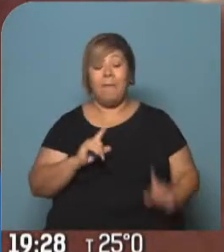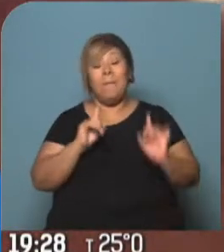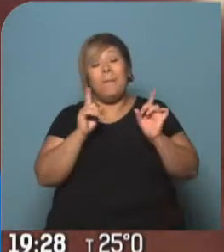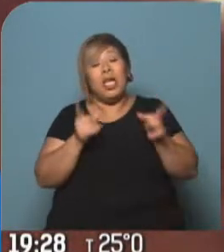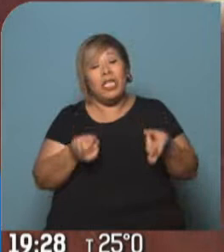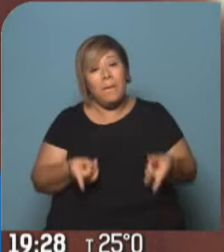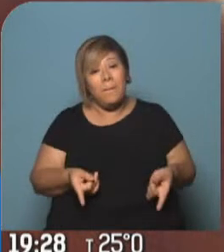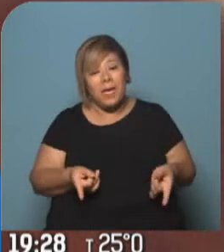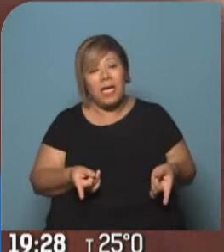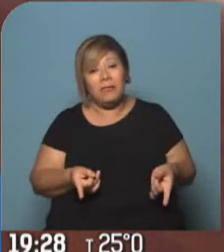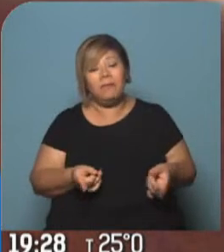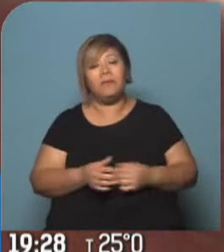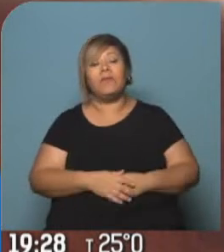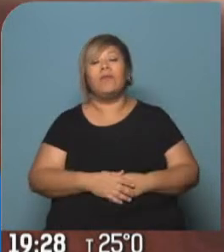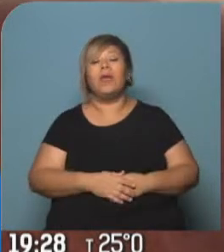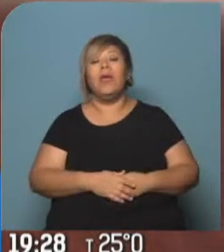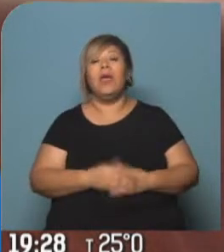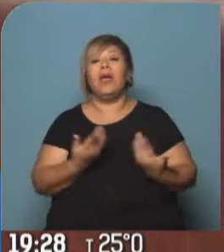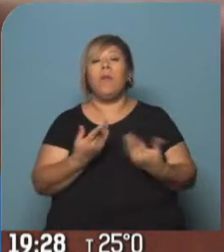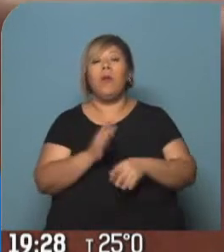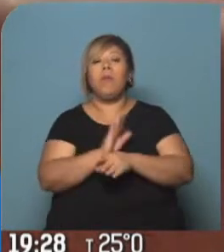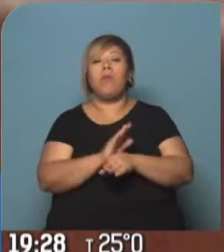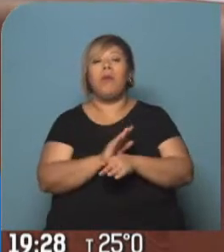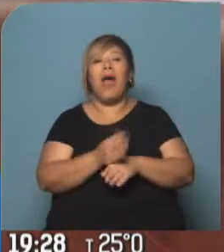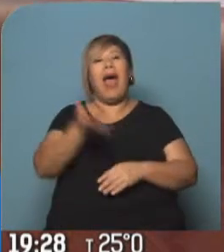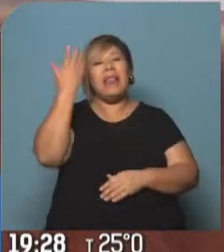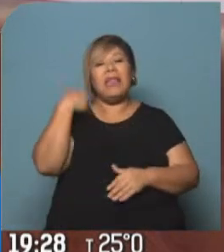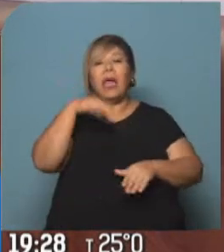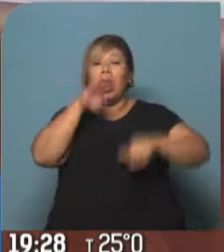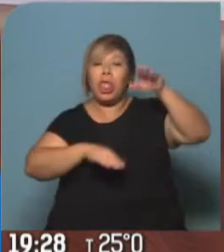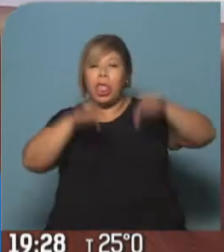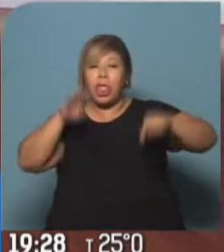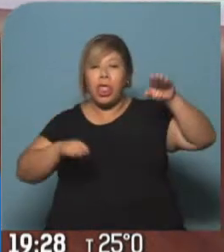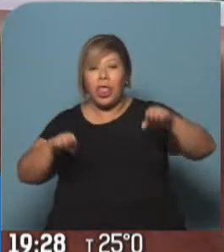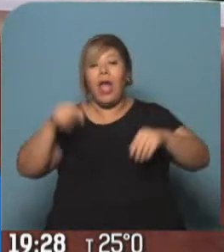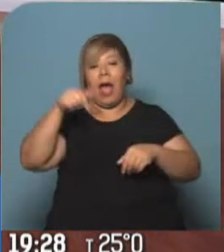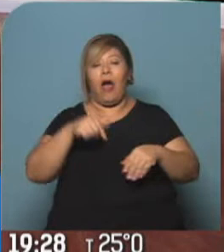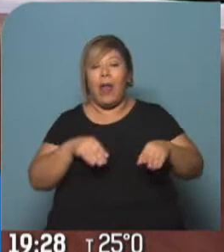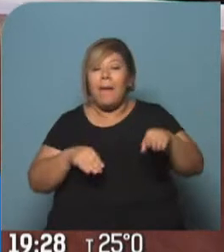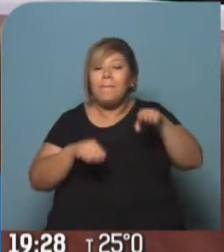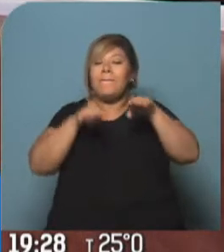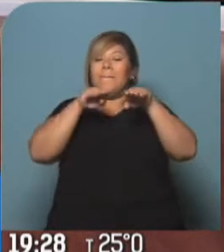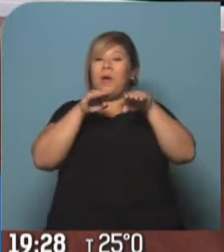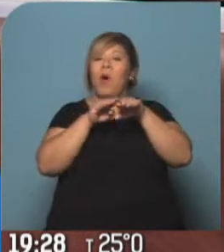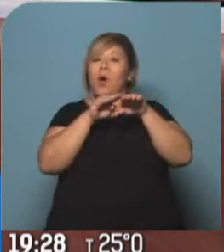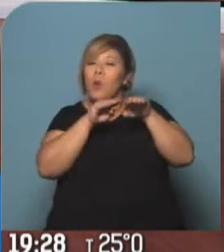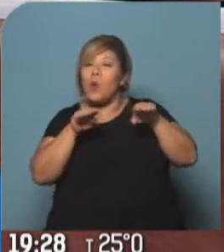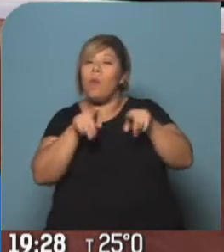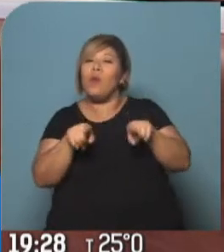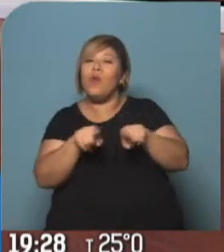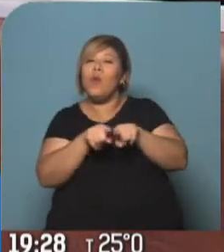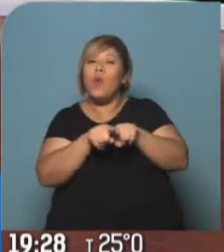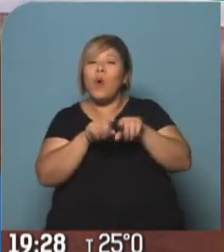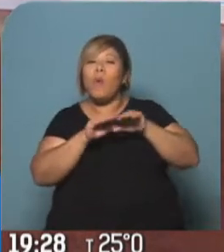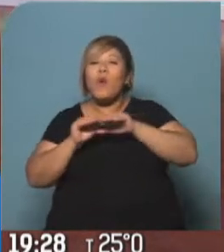las brechas de inequidad. ¿Por qué? Y esto es lo más interesante, es la primera vez que Argentina está logrando